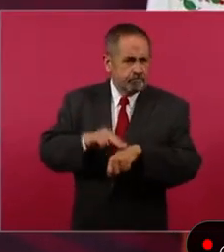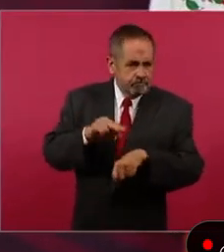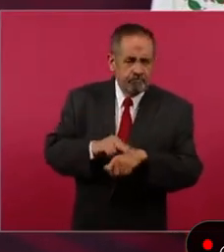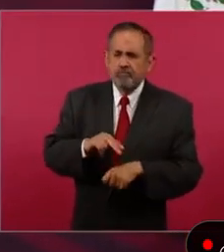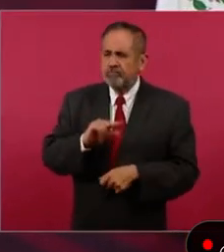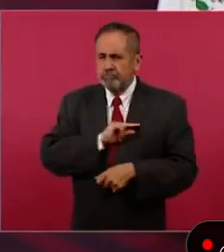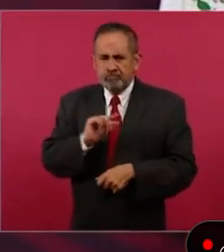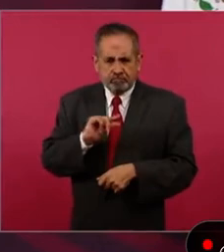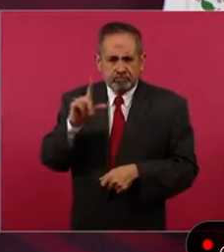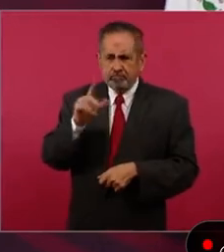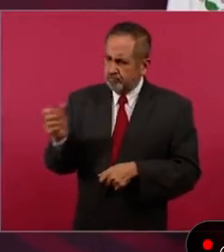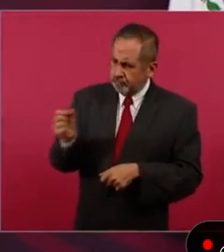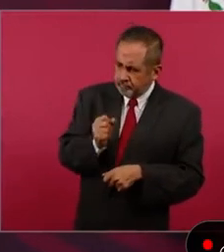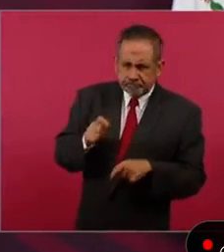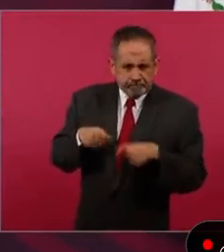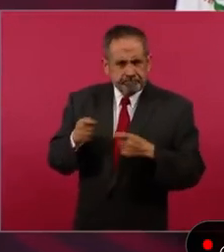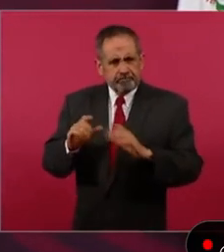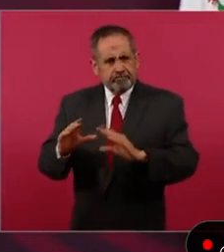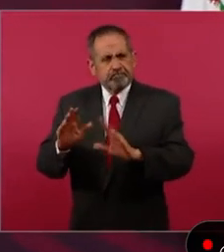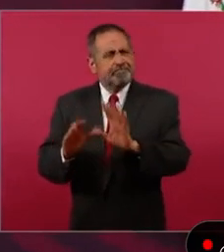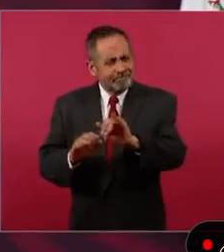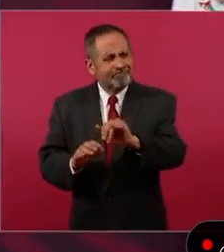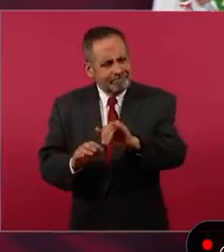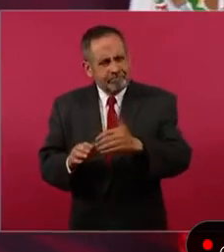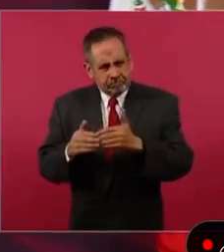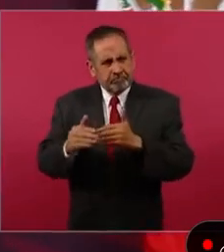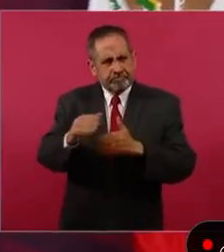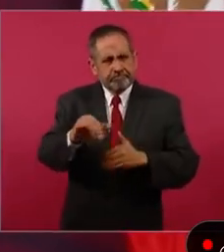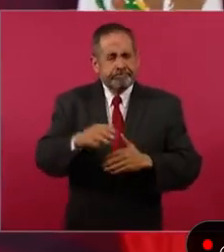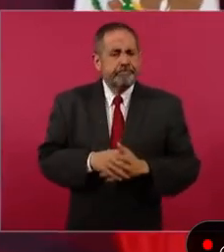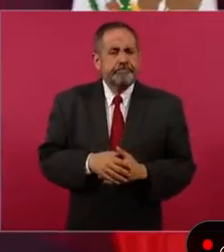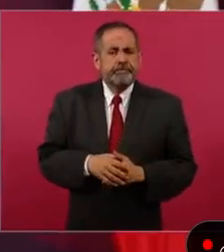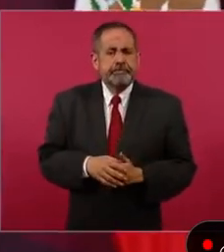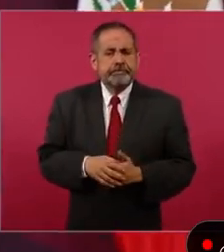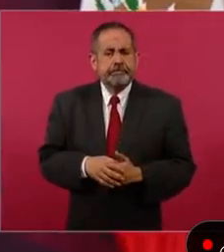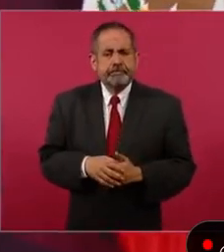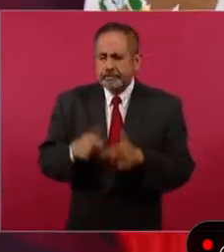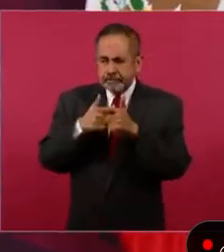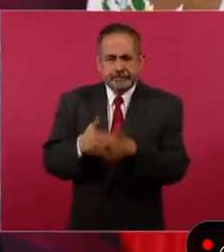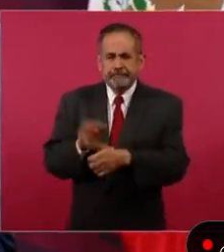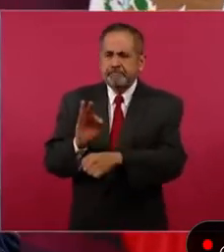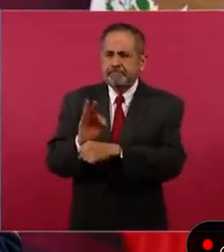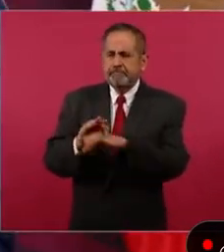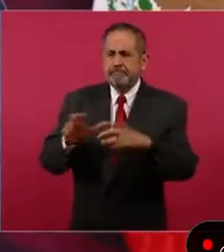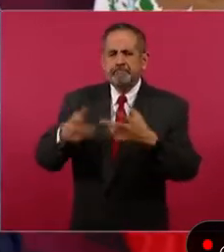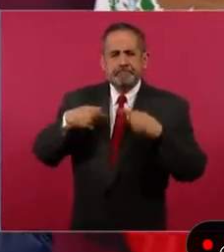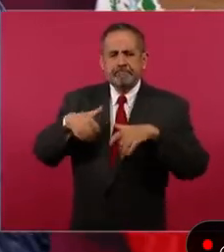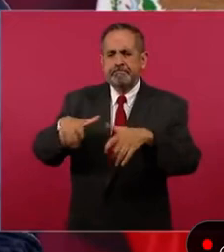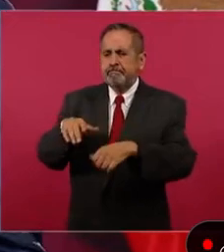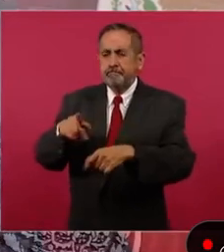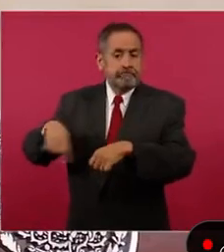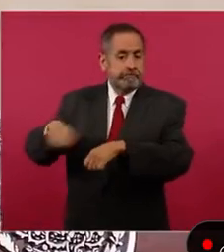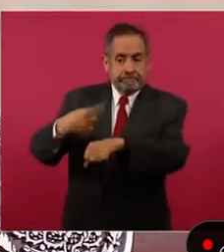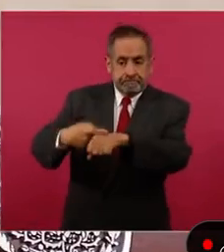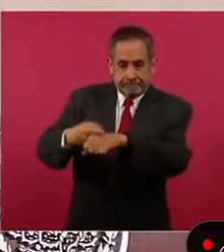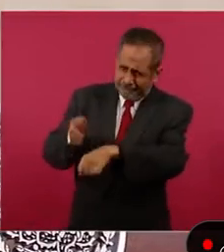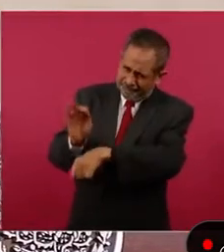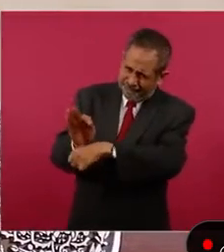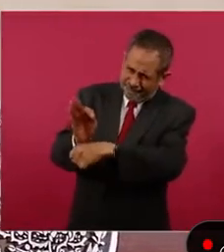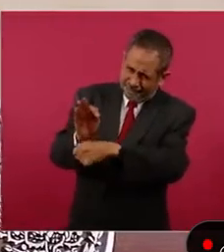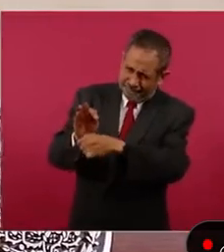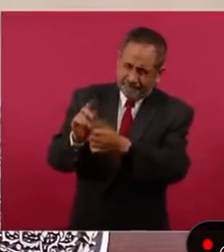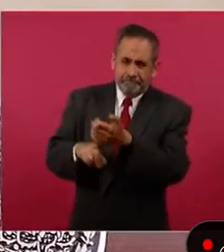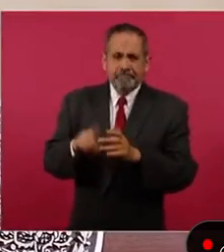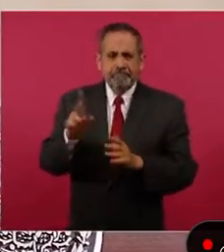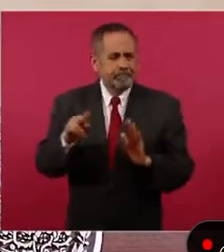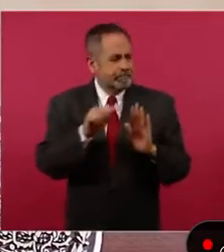y que vamos a seguir protegiendo a todos los enfermos. ¿Se hará pronunciamiento Y en el caso de